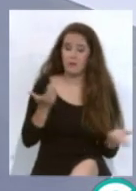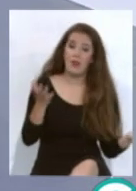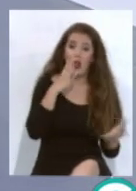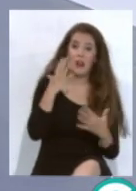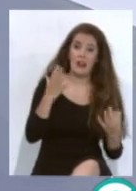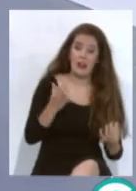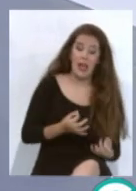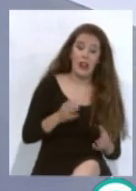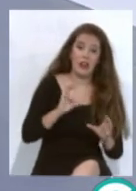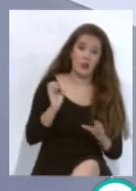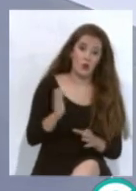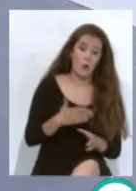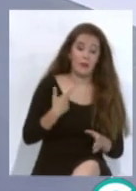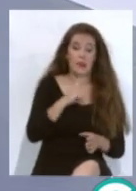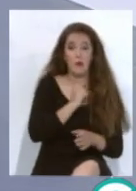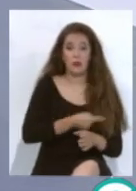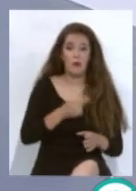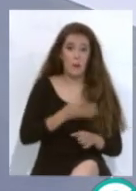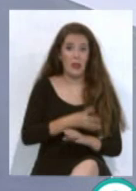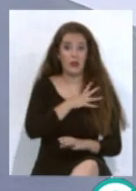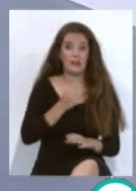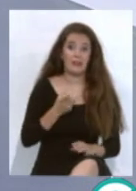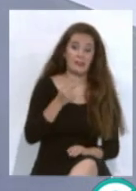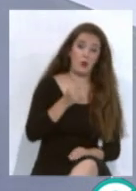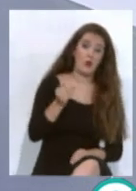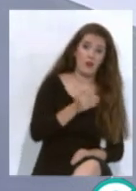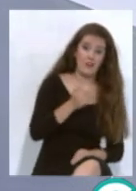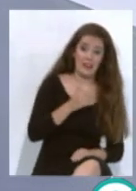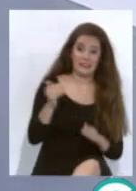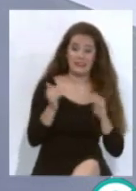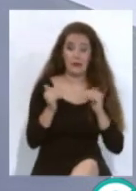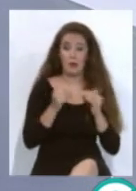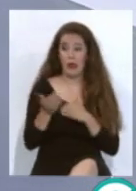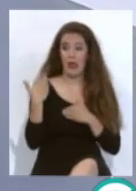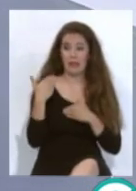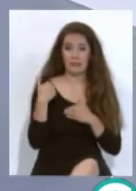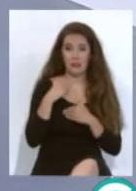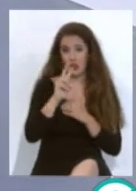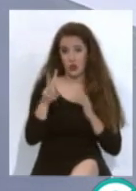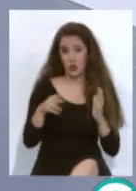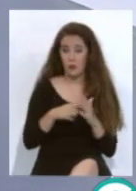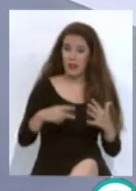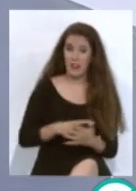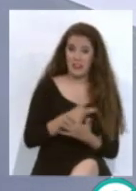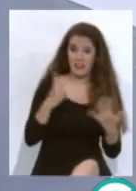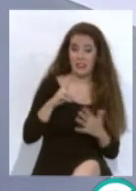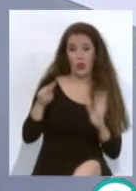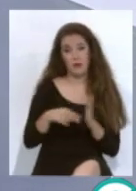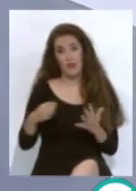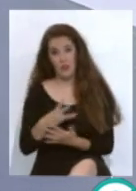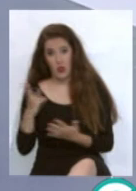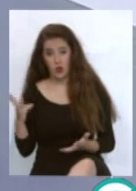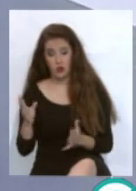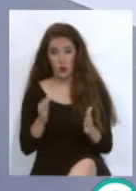Club Deportivo Mallorca, que estuvo en segunda B la temporada anterior, la 2017-2018,